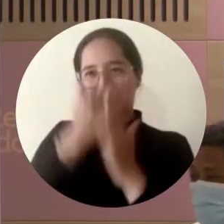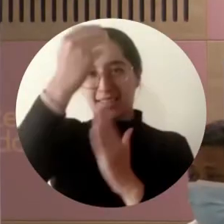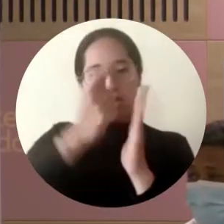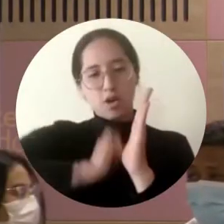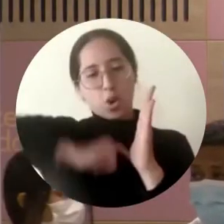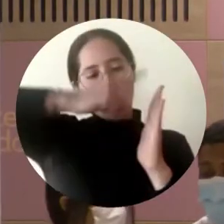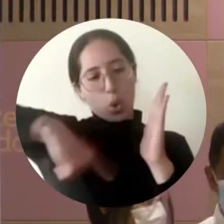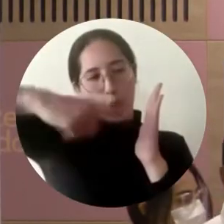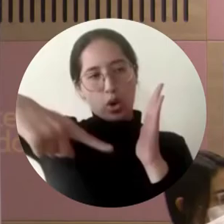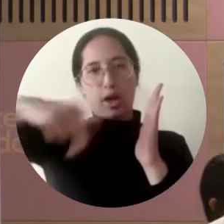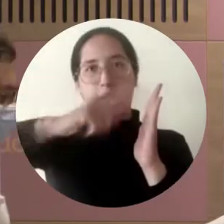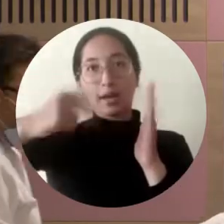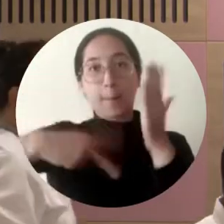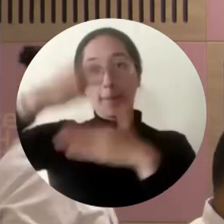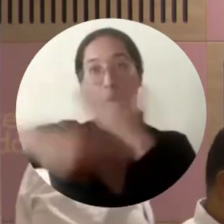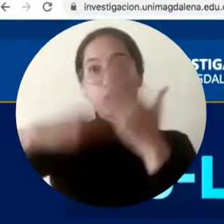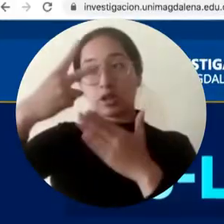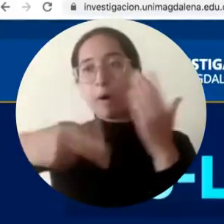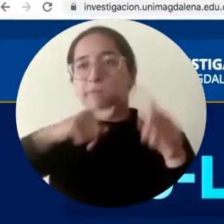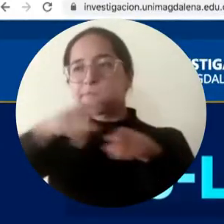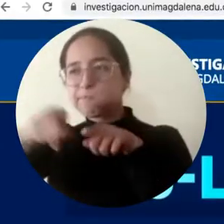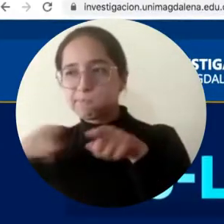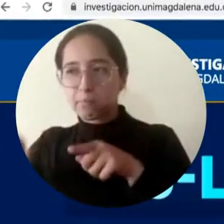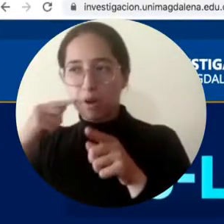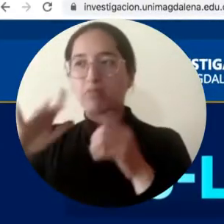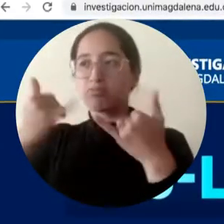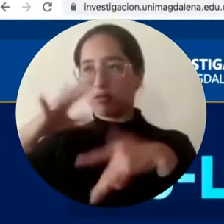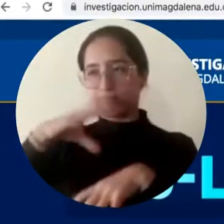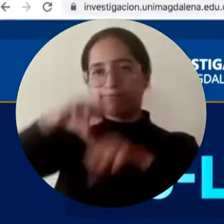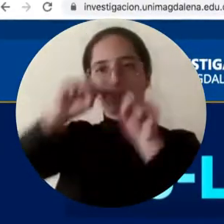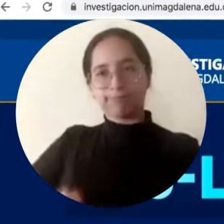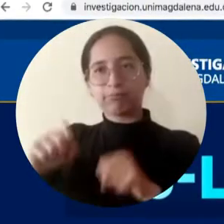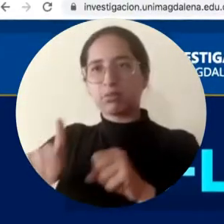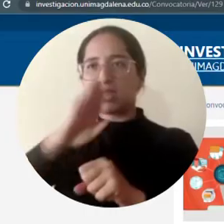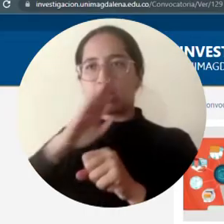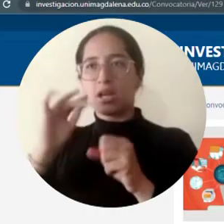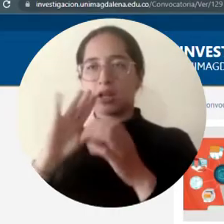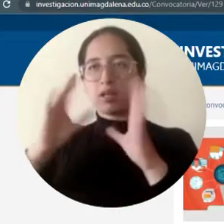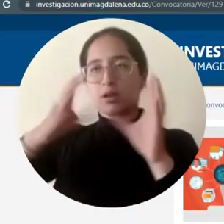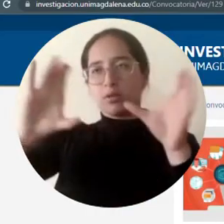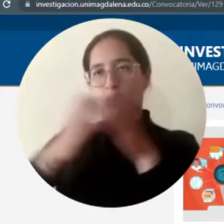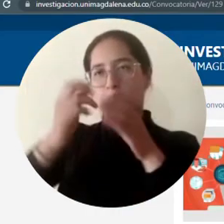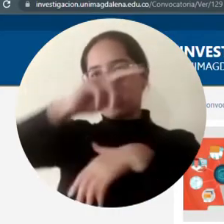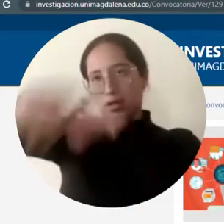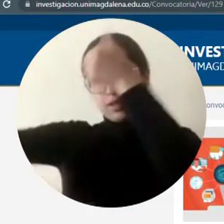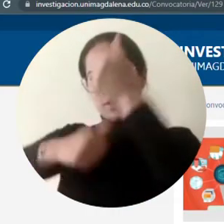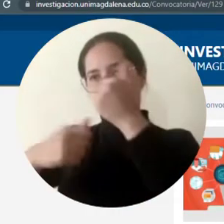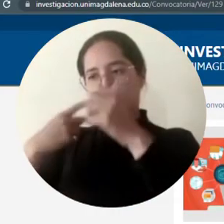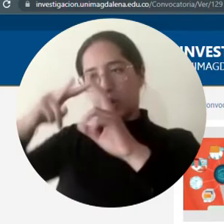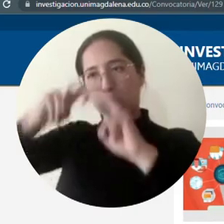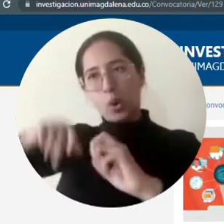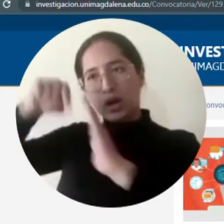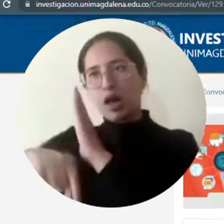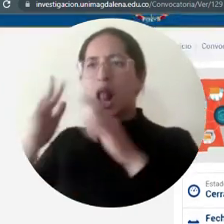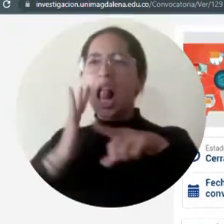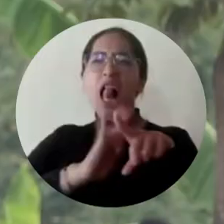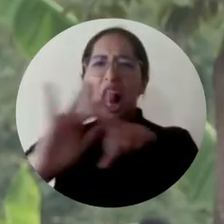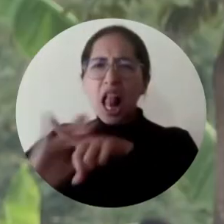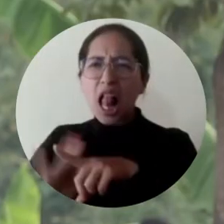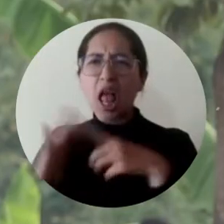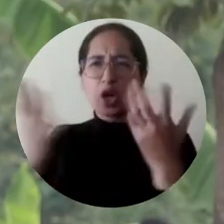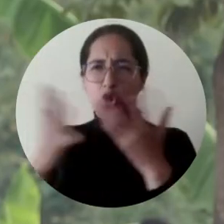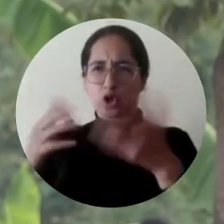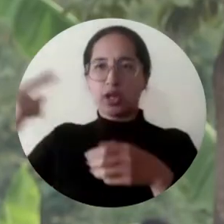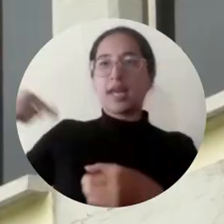de actas de inicio de 12 proyectos que fueron seleccionados en la convocatoria liderada por la Vicerrectoría de Investigación, los cuales se desarrollarán en